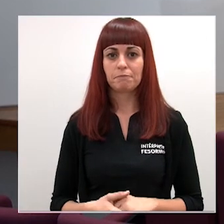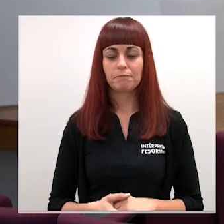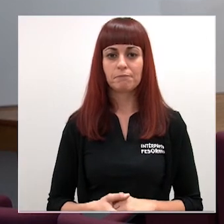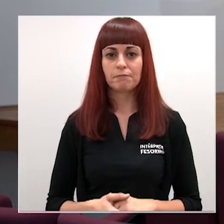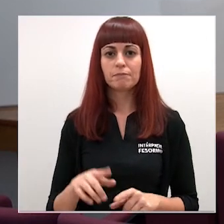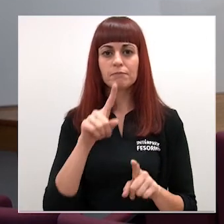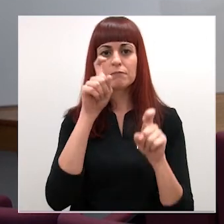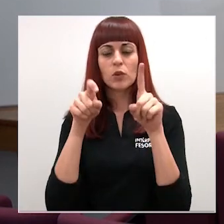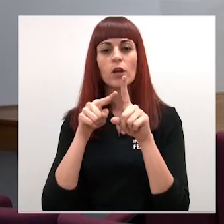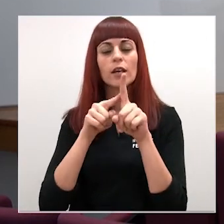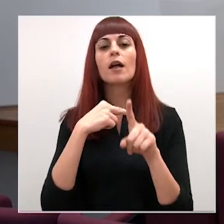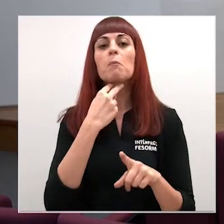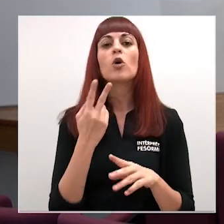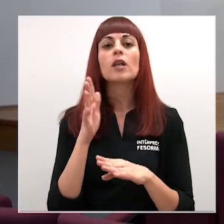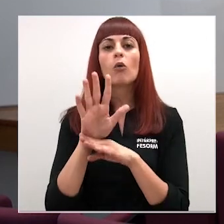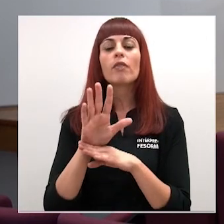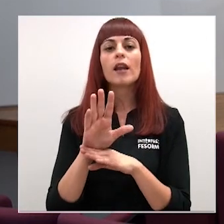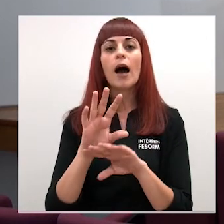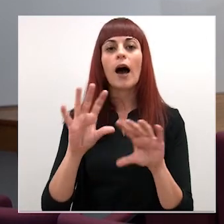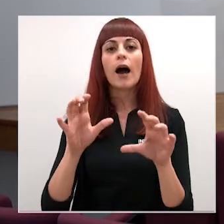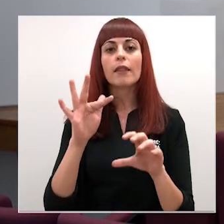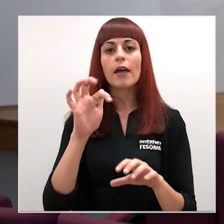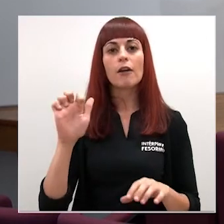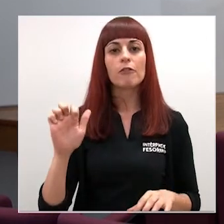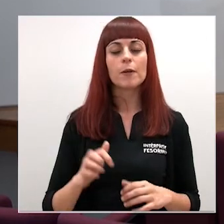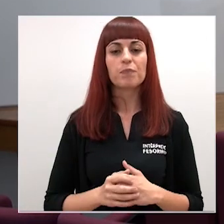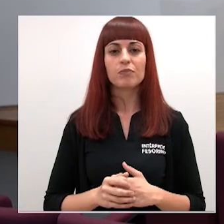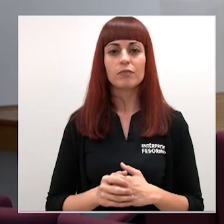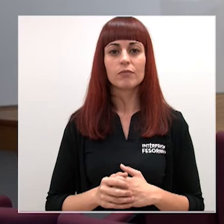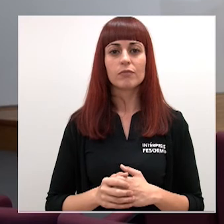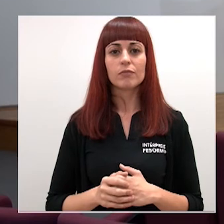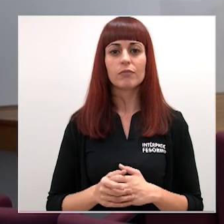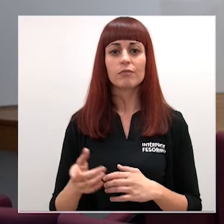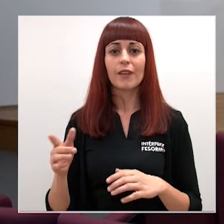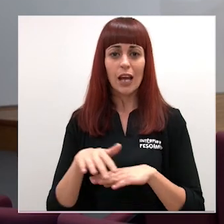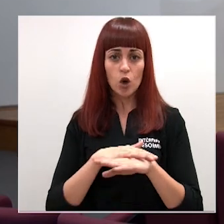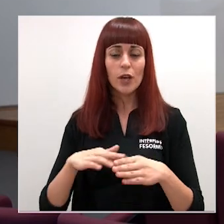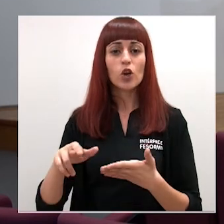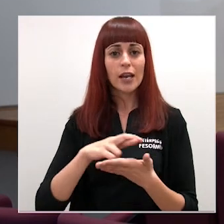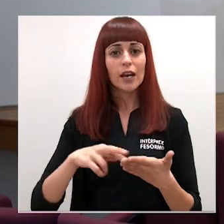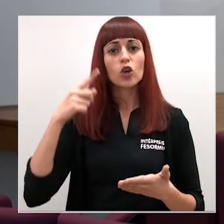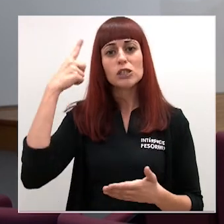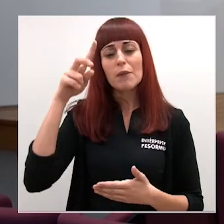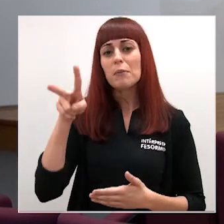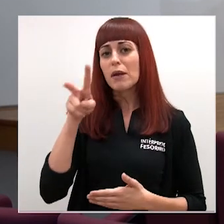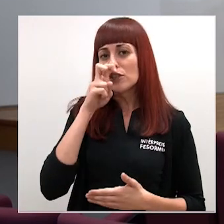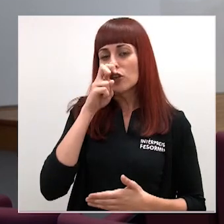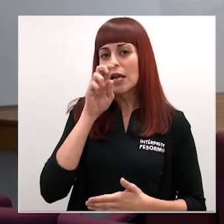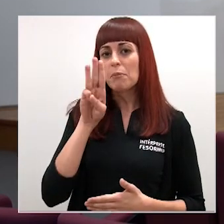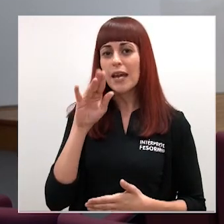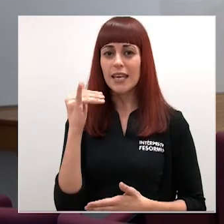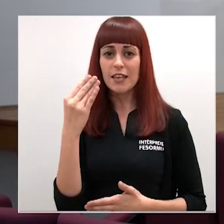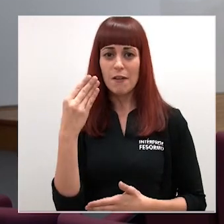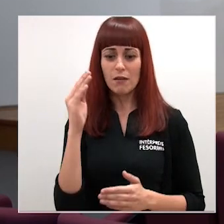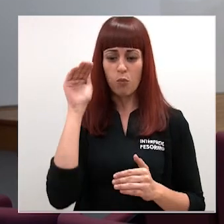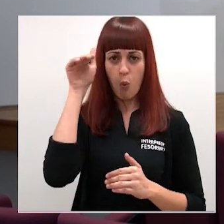Pregunta para la portavoz desde la agencia EFE ¿tienen el gobierno regional una previsión de cuál será la caída del PIB regional este año?